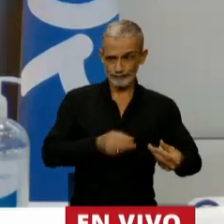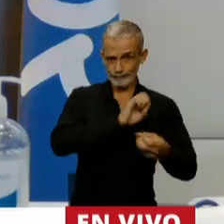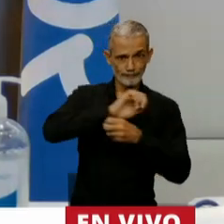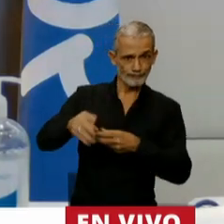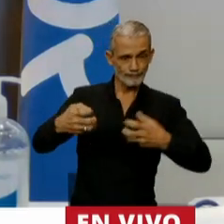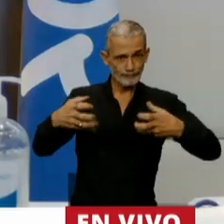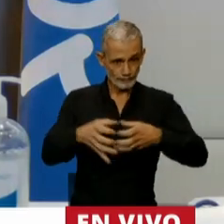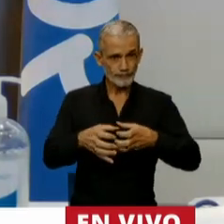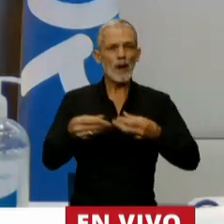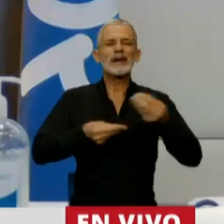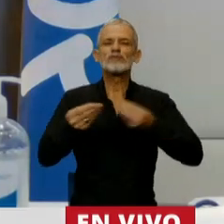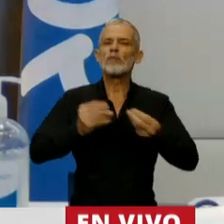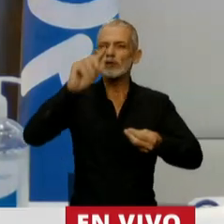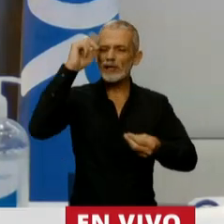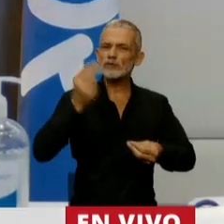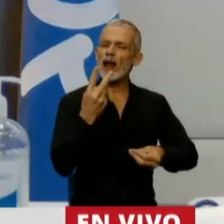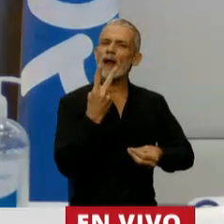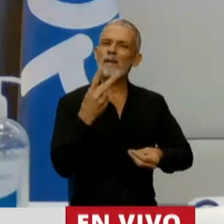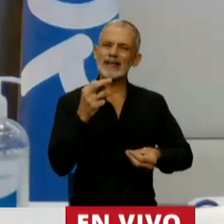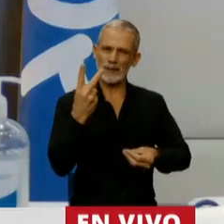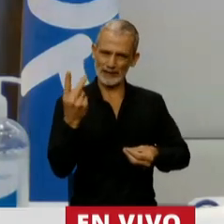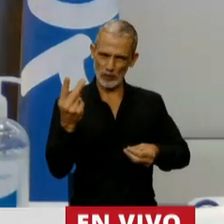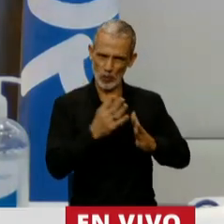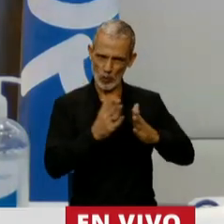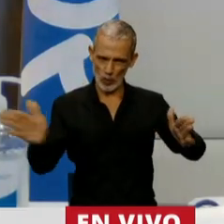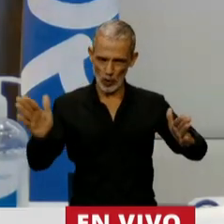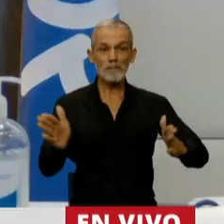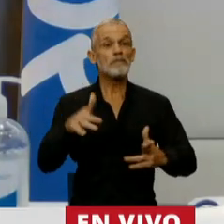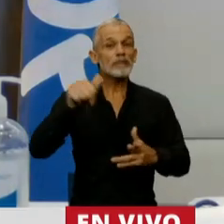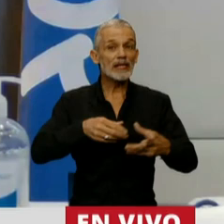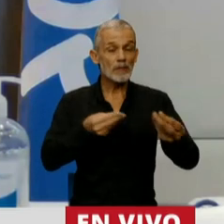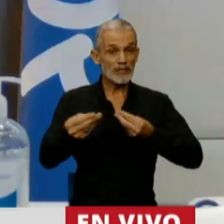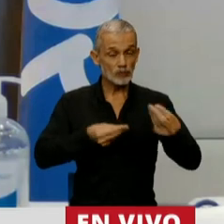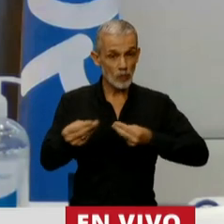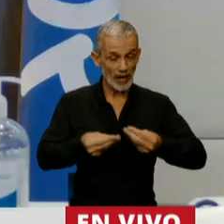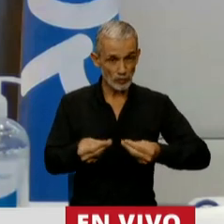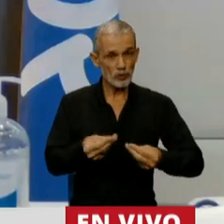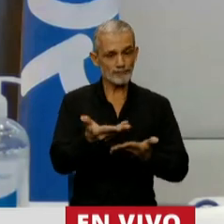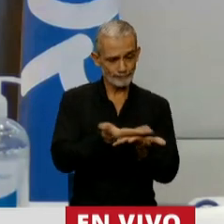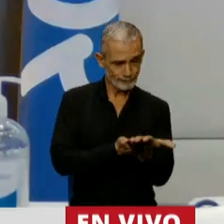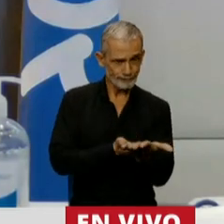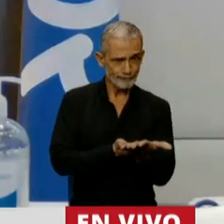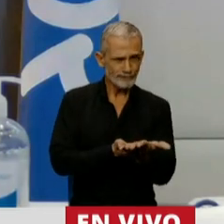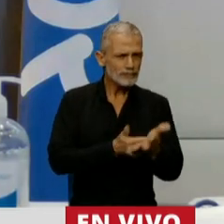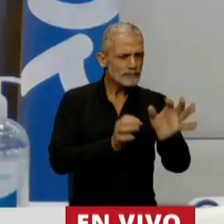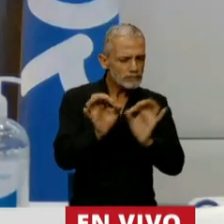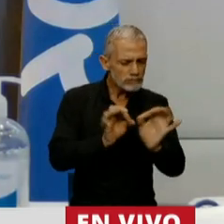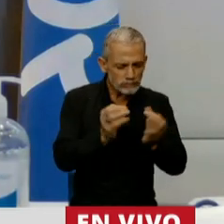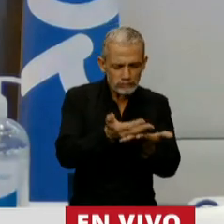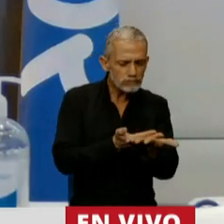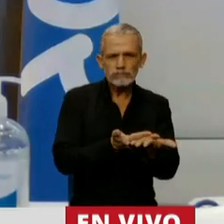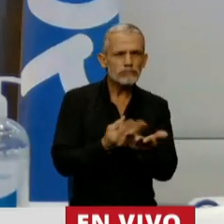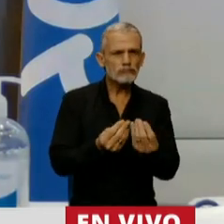nacional 2021. Este presupuesto está diseñado a efecto de